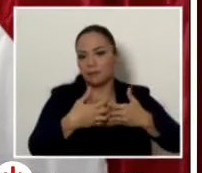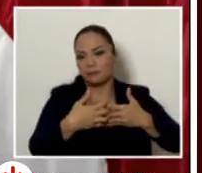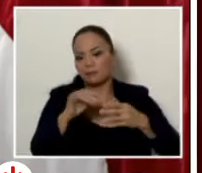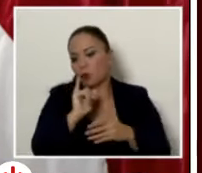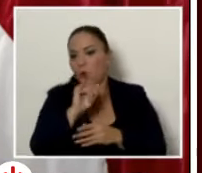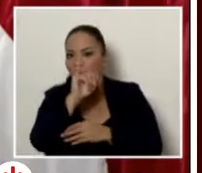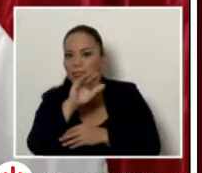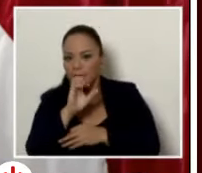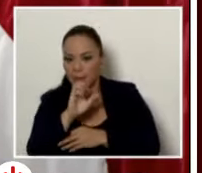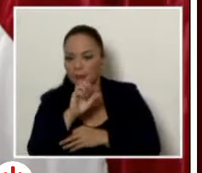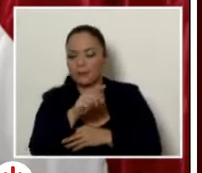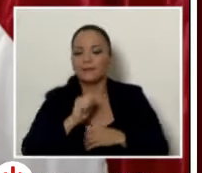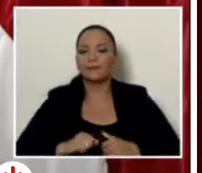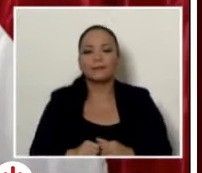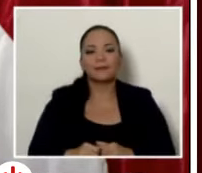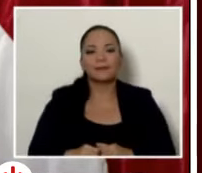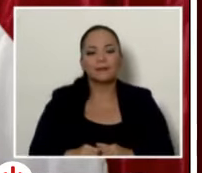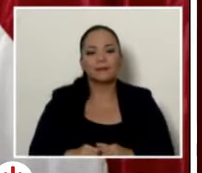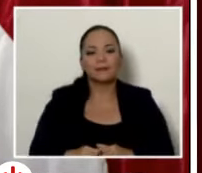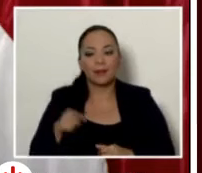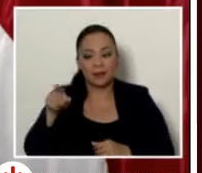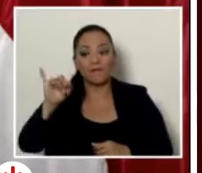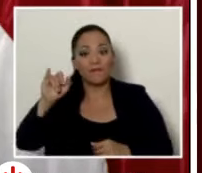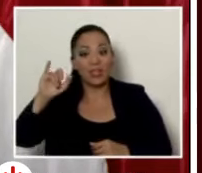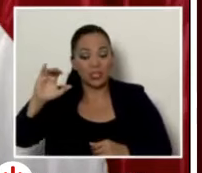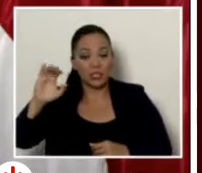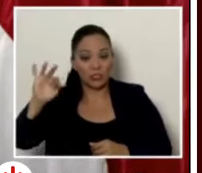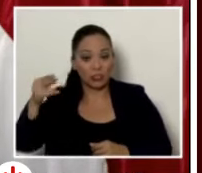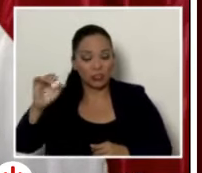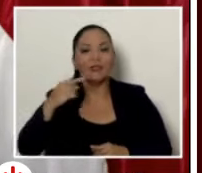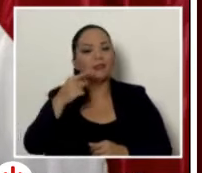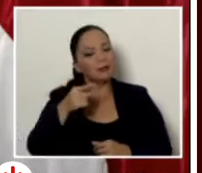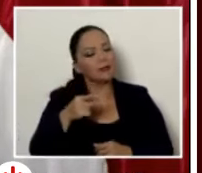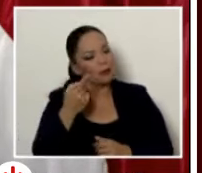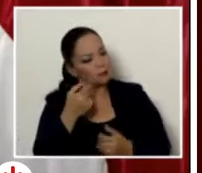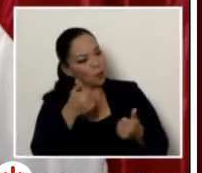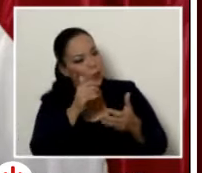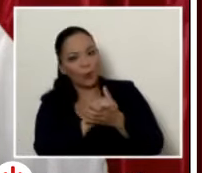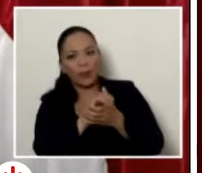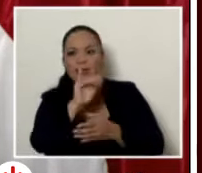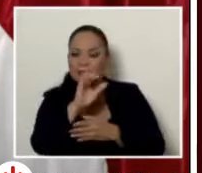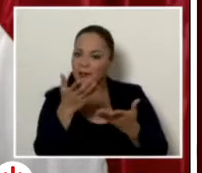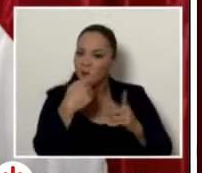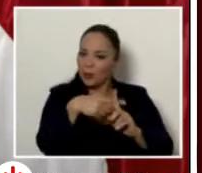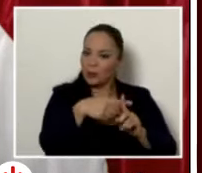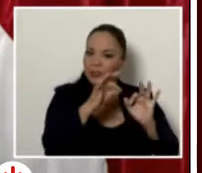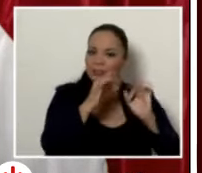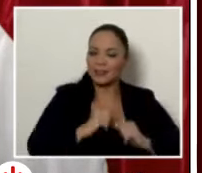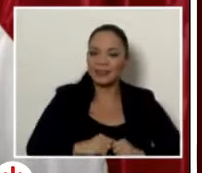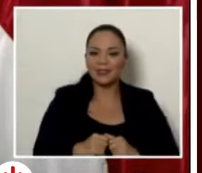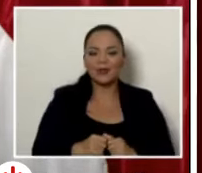de tamaño como el ICE. Bueno, dice que ve al ICE positivamente, reafirma la